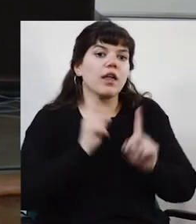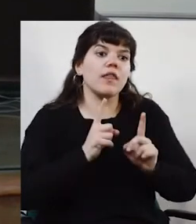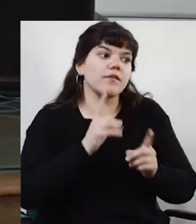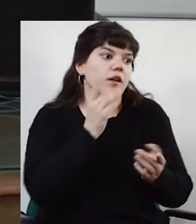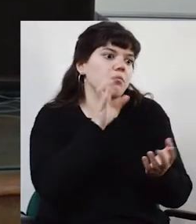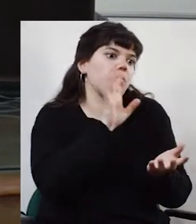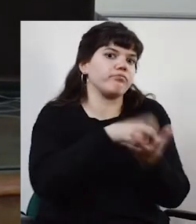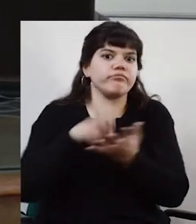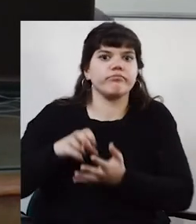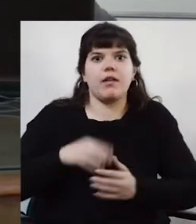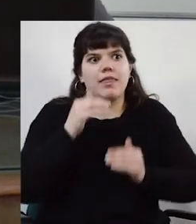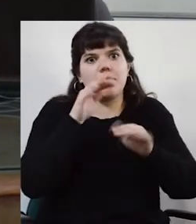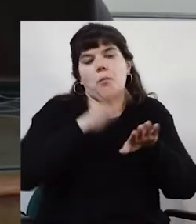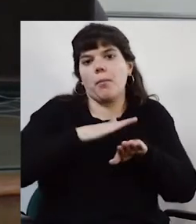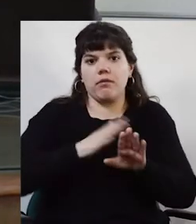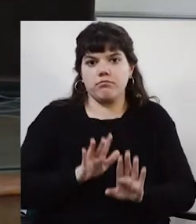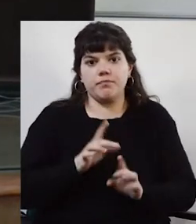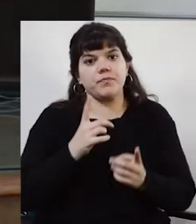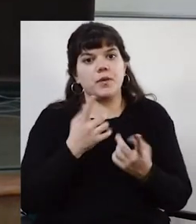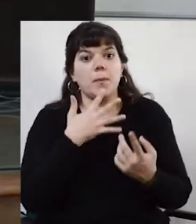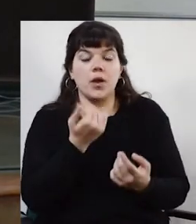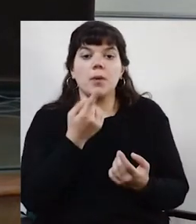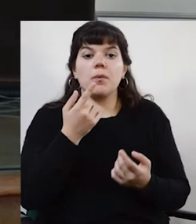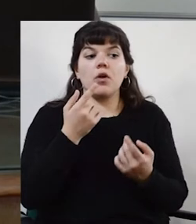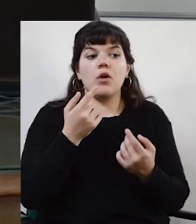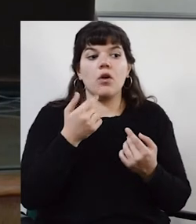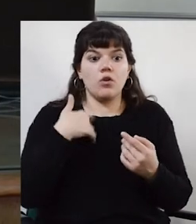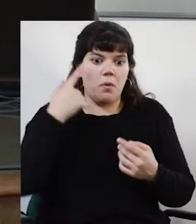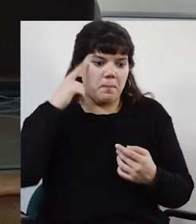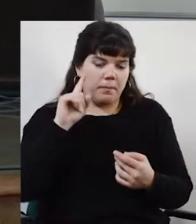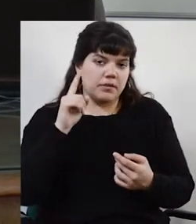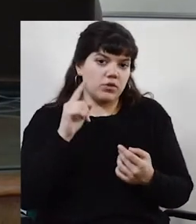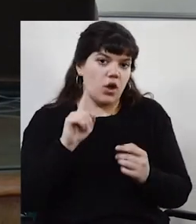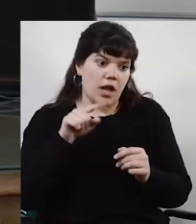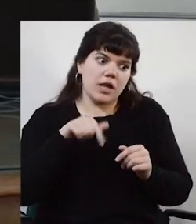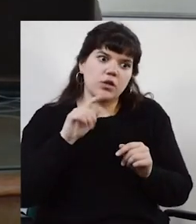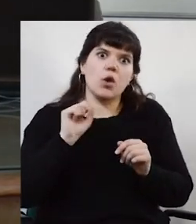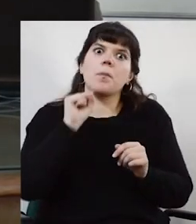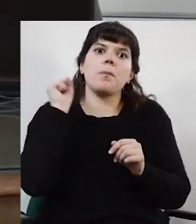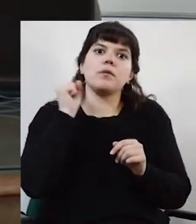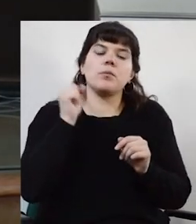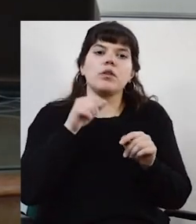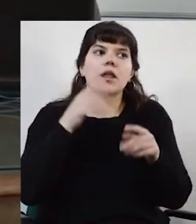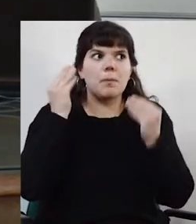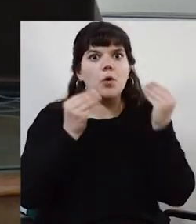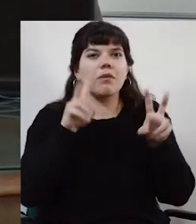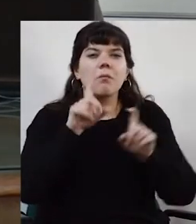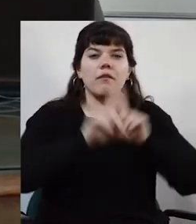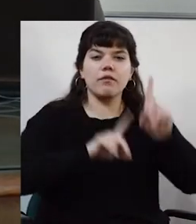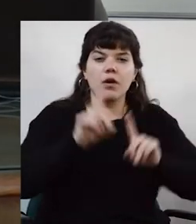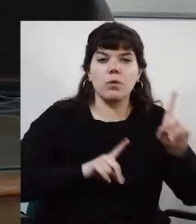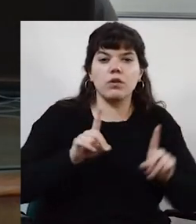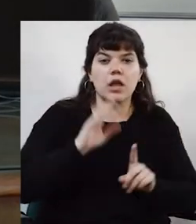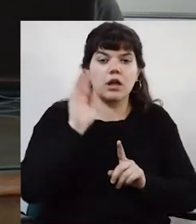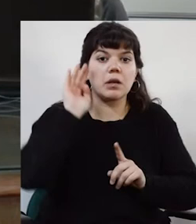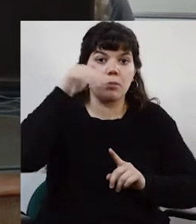determinado marco, por ejemplo, una de las cosas que creo que preocupa a nivel de la universidad y que me